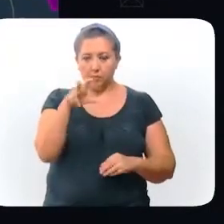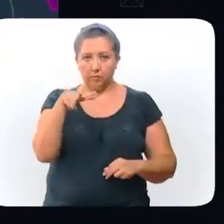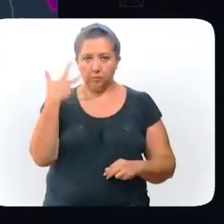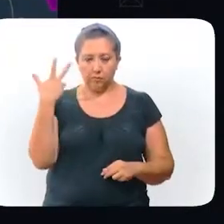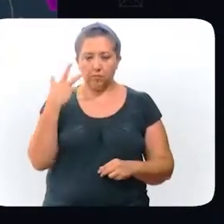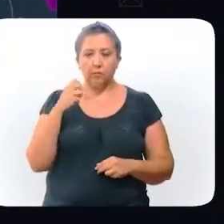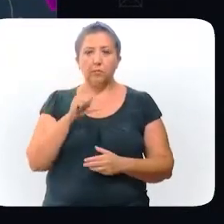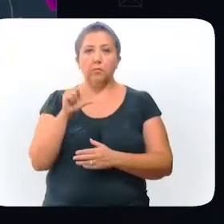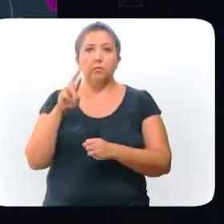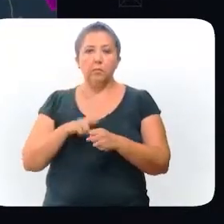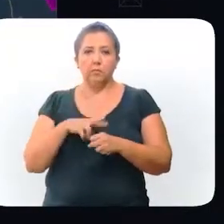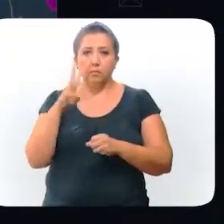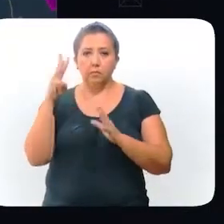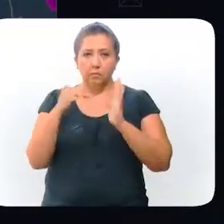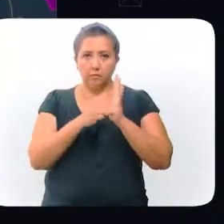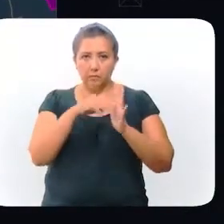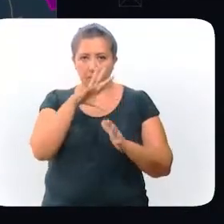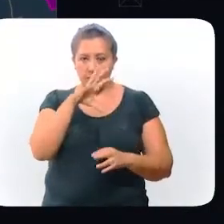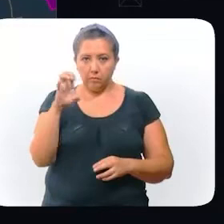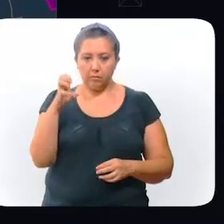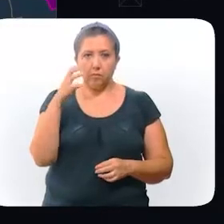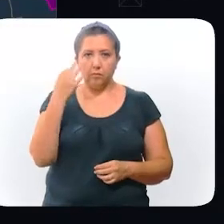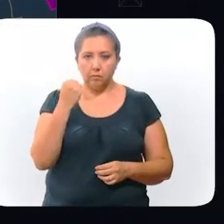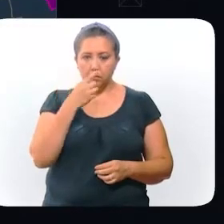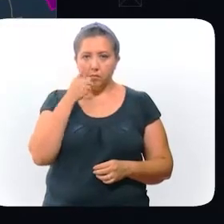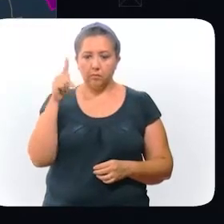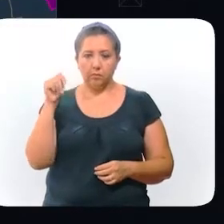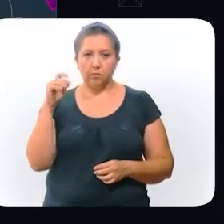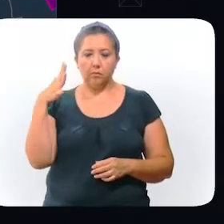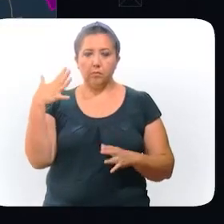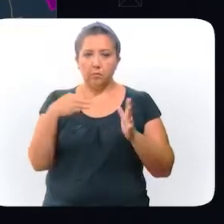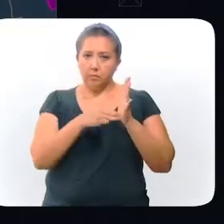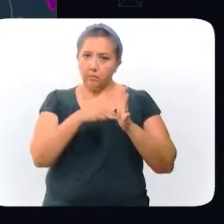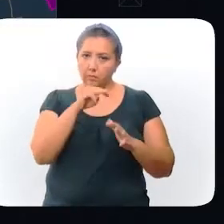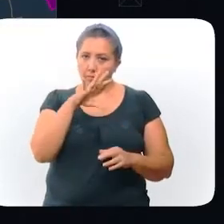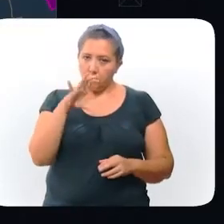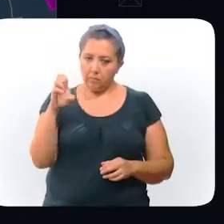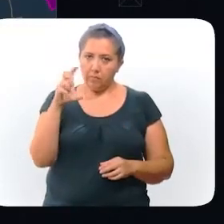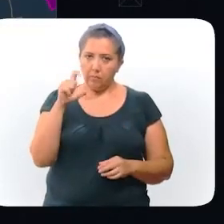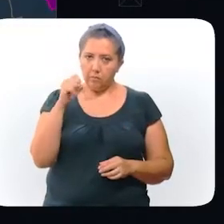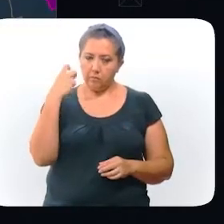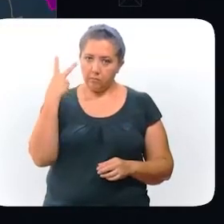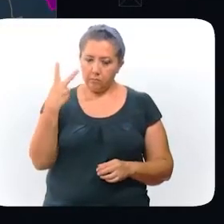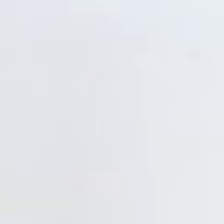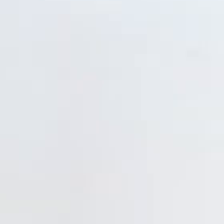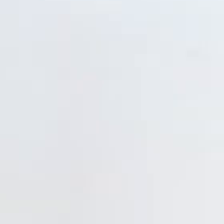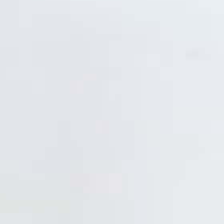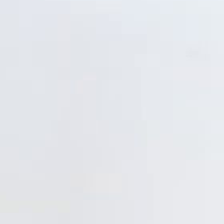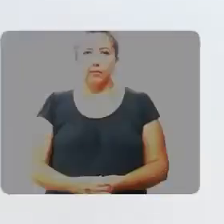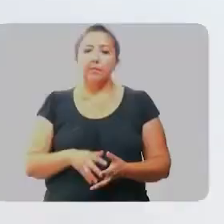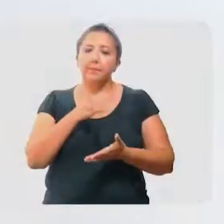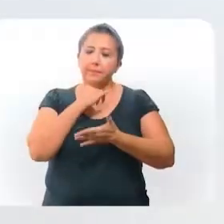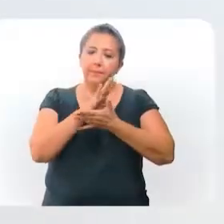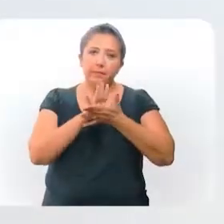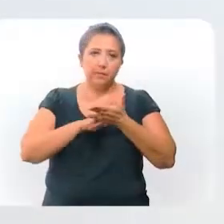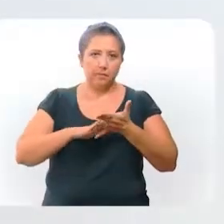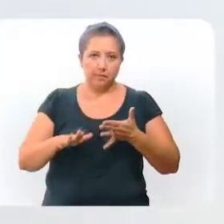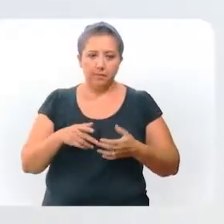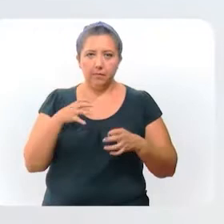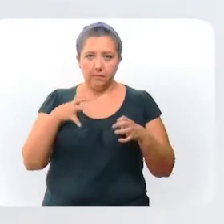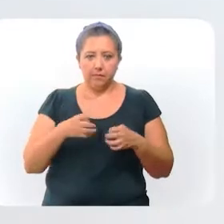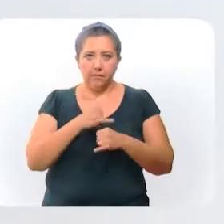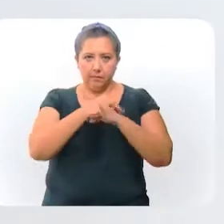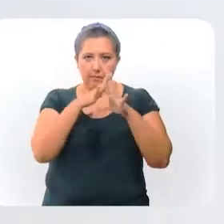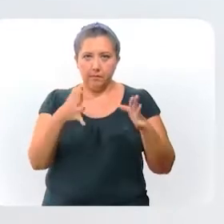.313, en la zona sur, 3.509, en la zona poniente, 5.522. Lamentablemente,